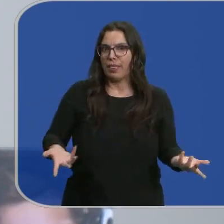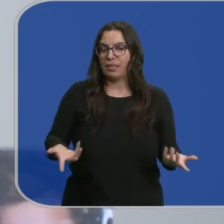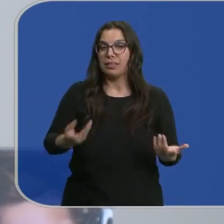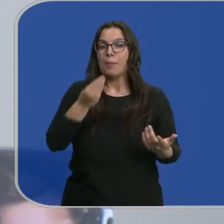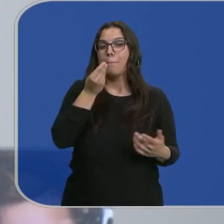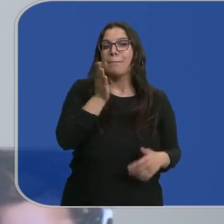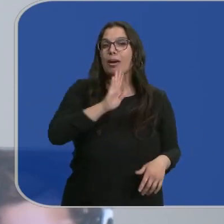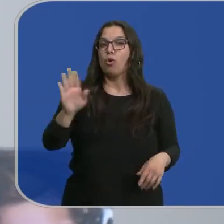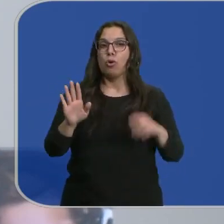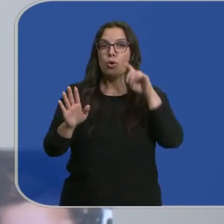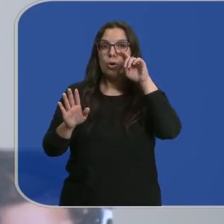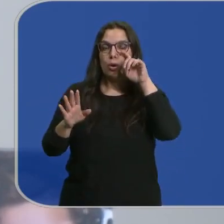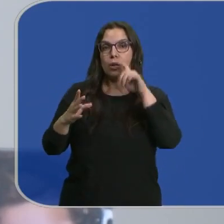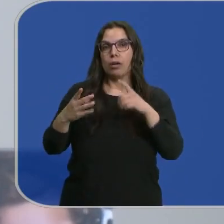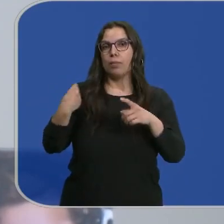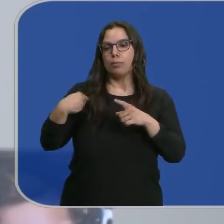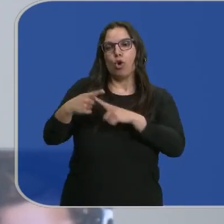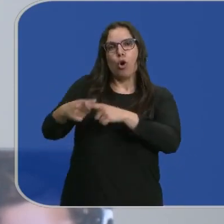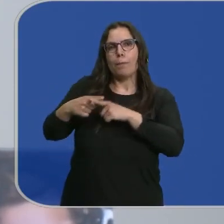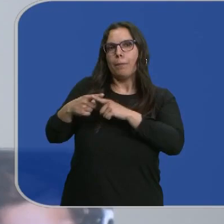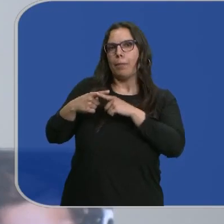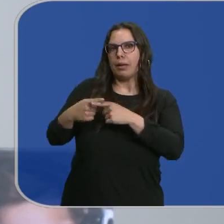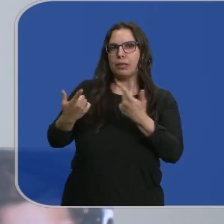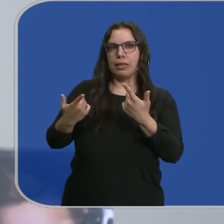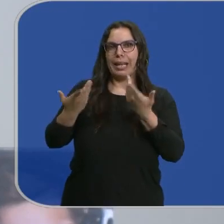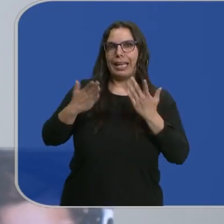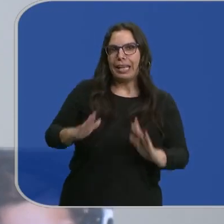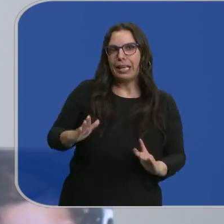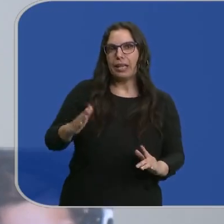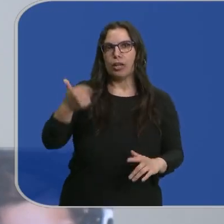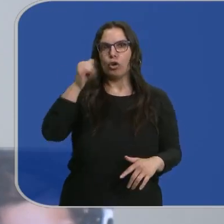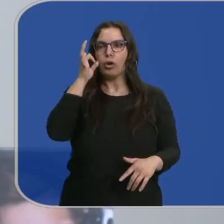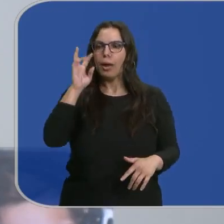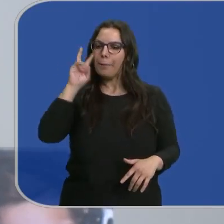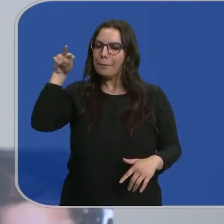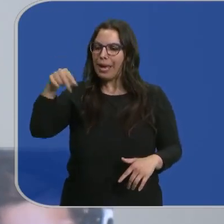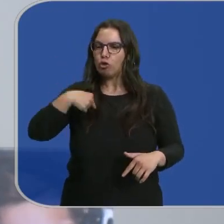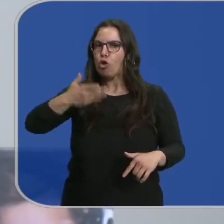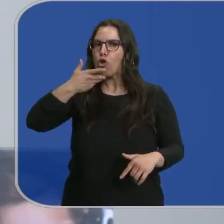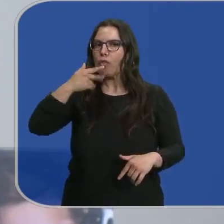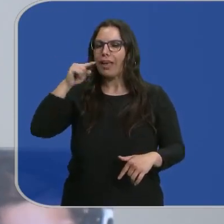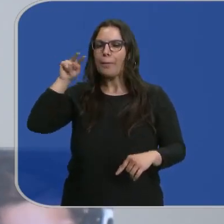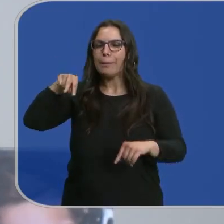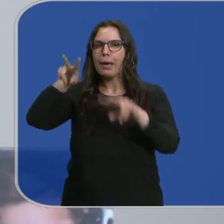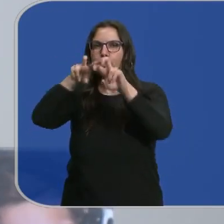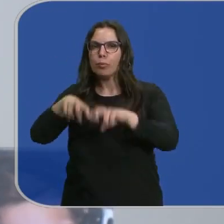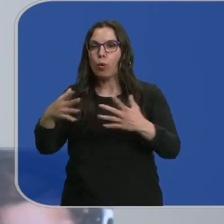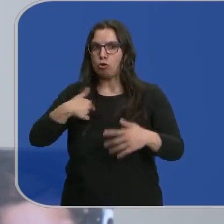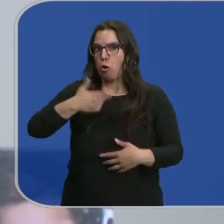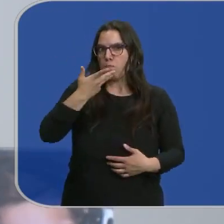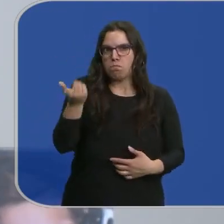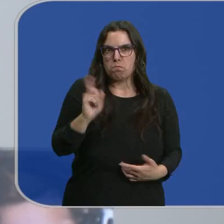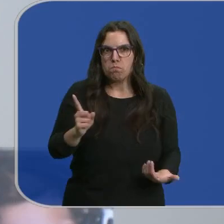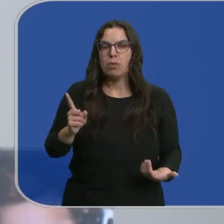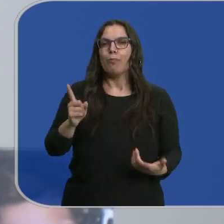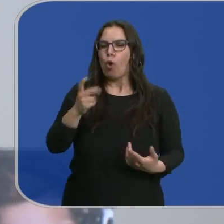Una de las mejores maneras es compartir ratos con tu hijo o con tu hija y que te muestre cuál es su mundo digital porque precisamente lo desconoces.